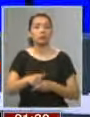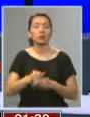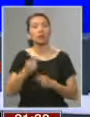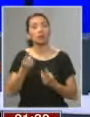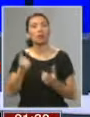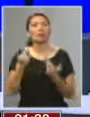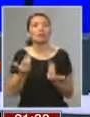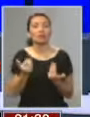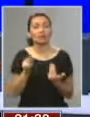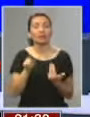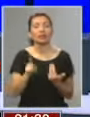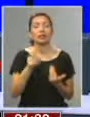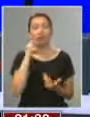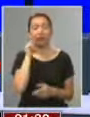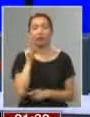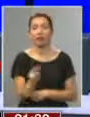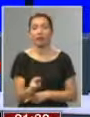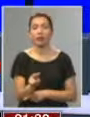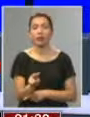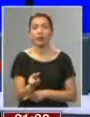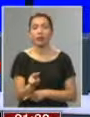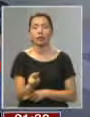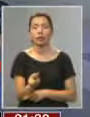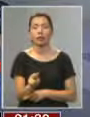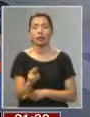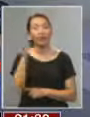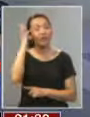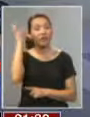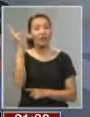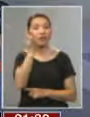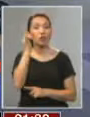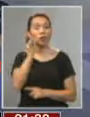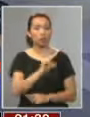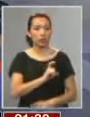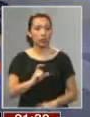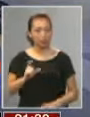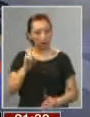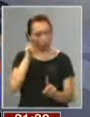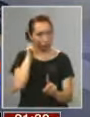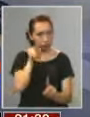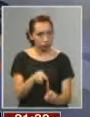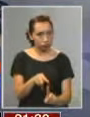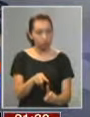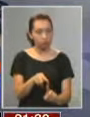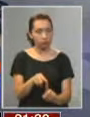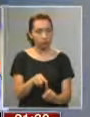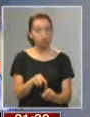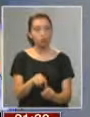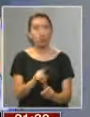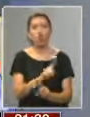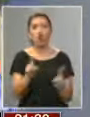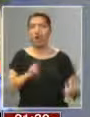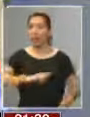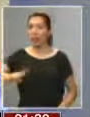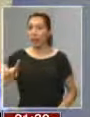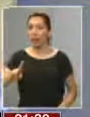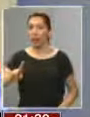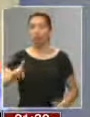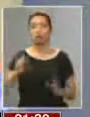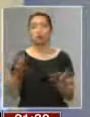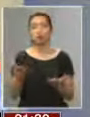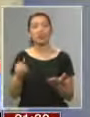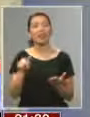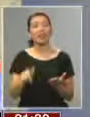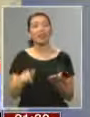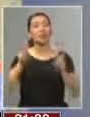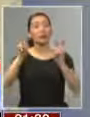es centrado, dice usted, en la filosofía cristiana, en la doctrina social de la Iglesia Católica. Exacto. Mira,